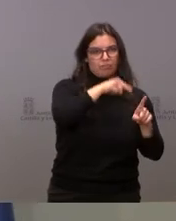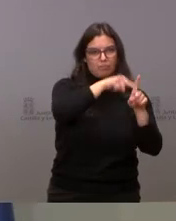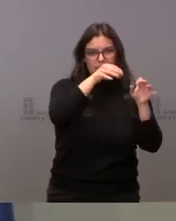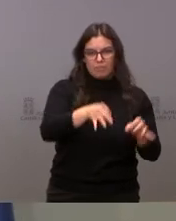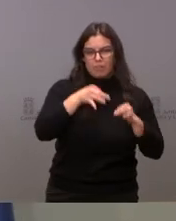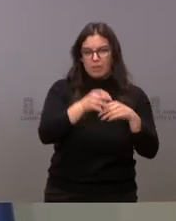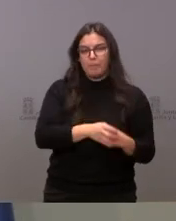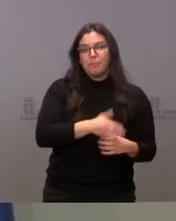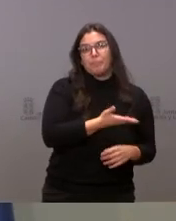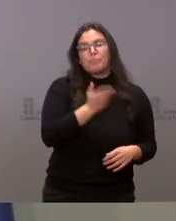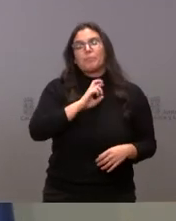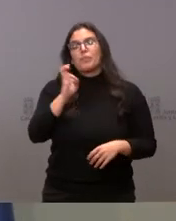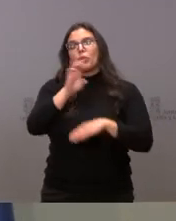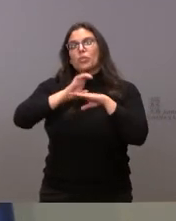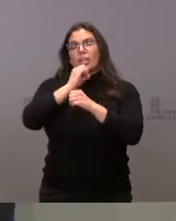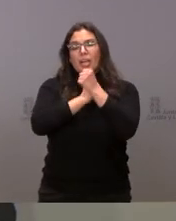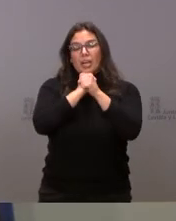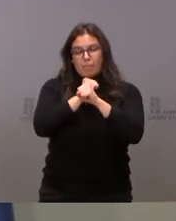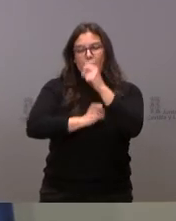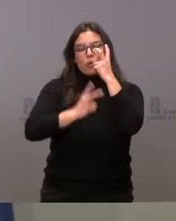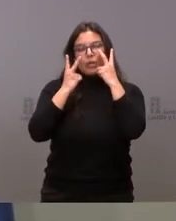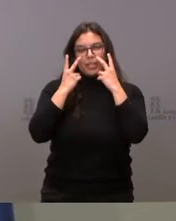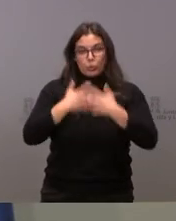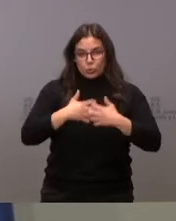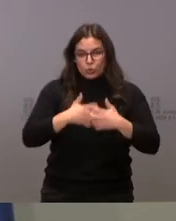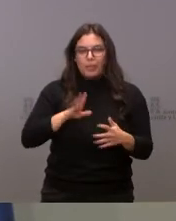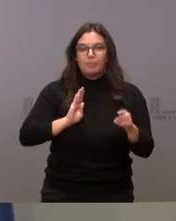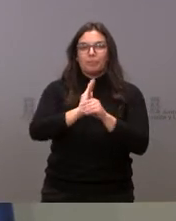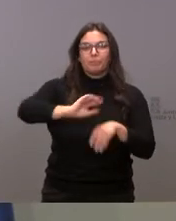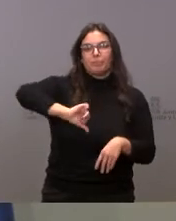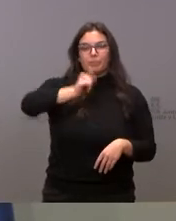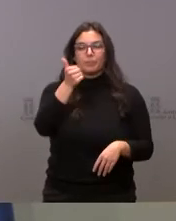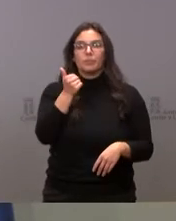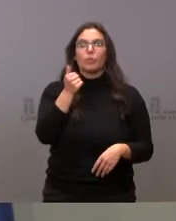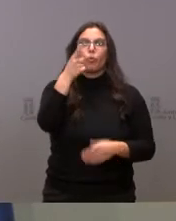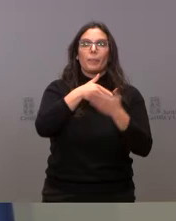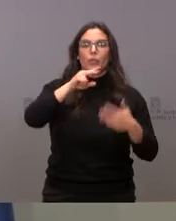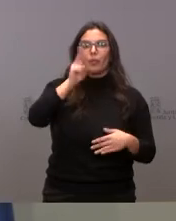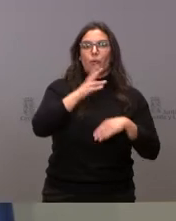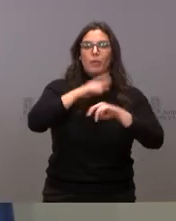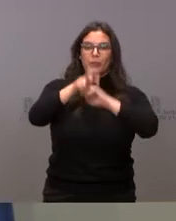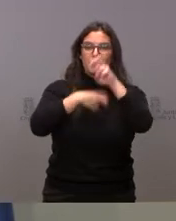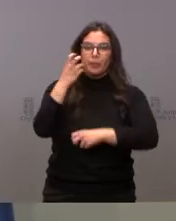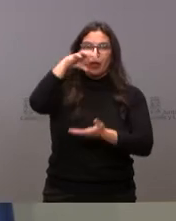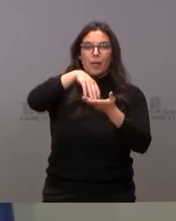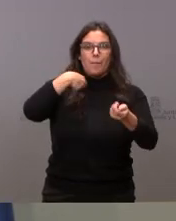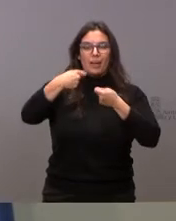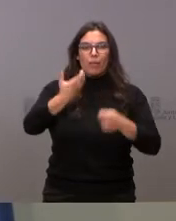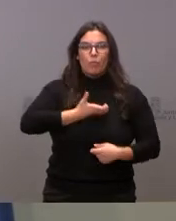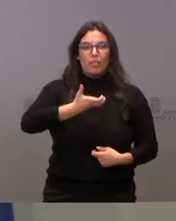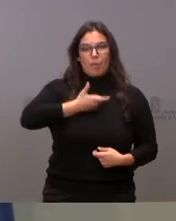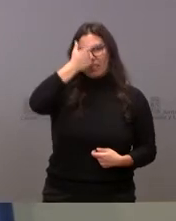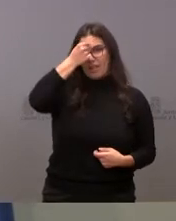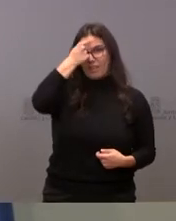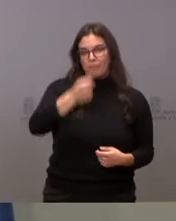Consejería de Empleo e Industria aprueba una subvención de un millón de euros para la rehabilitación del mercado municipal de abastos de Ávila.